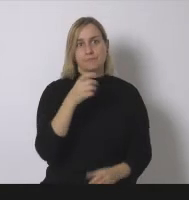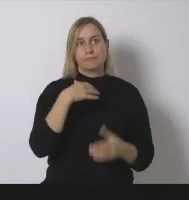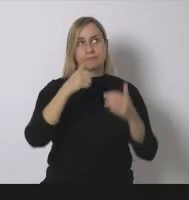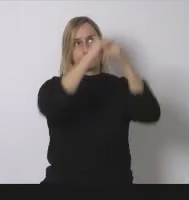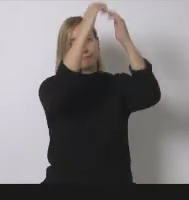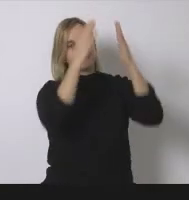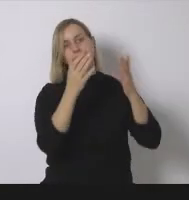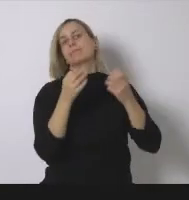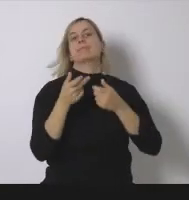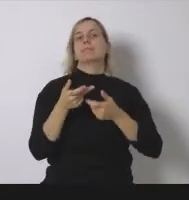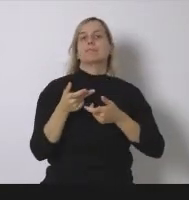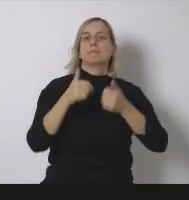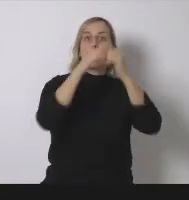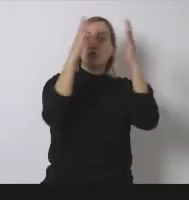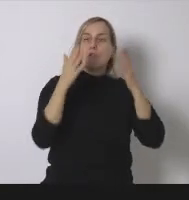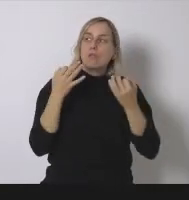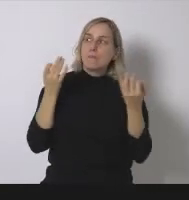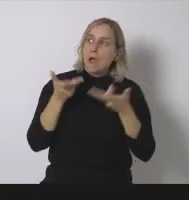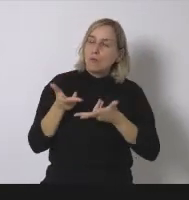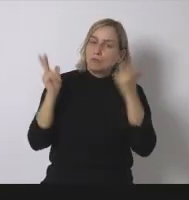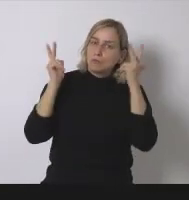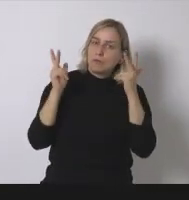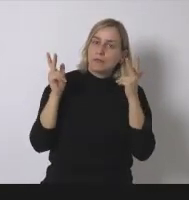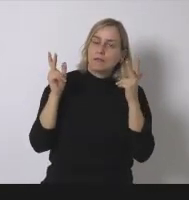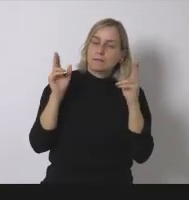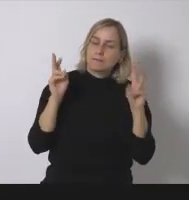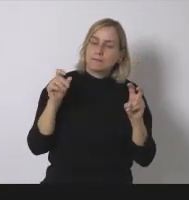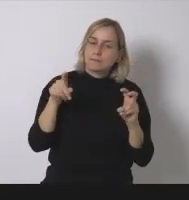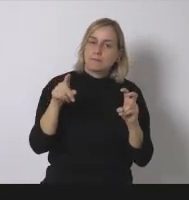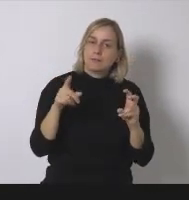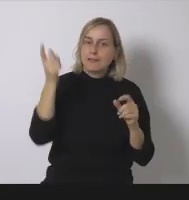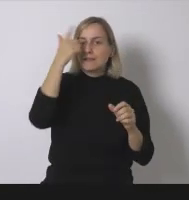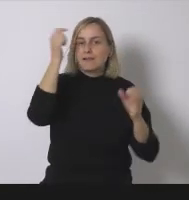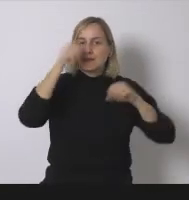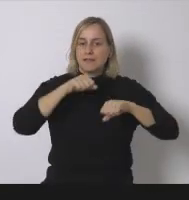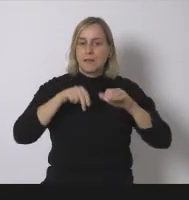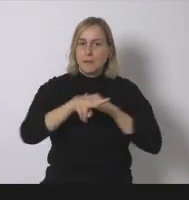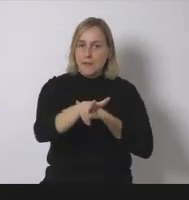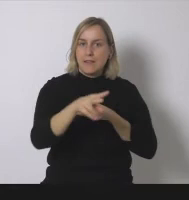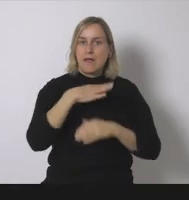que determina la viabilidad de los proyectos de energías renovables en Cataluña